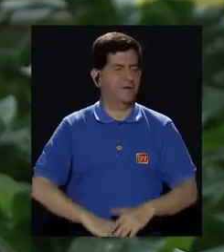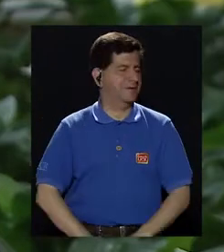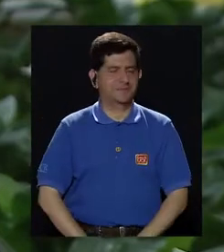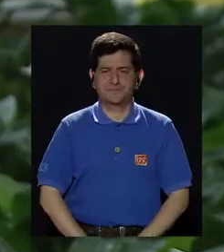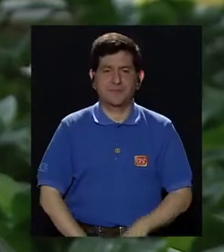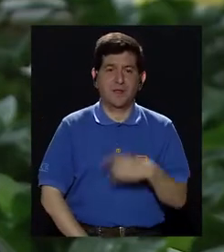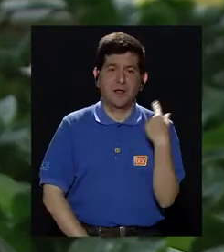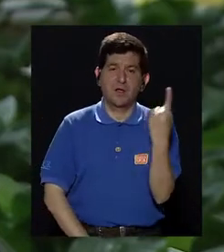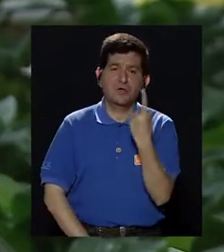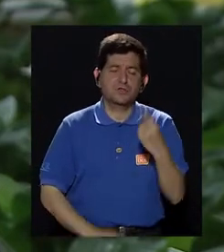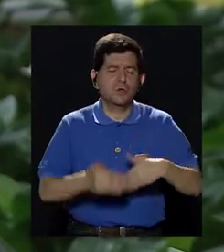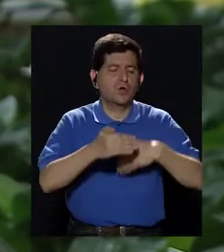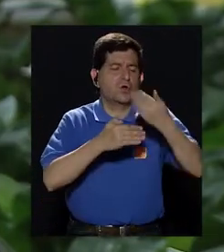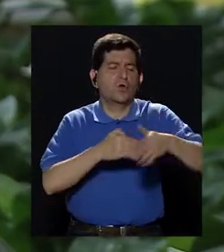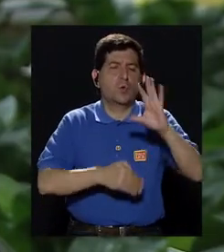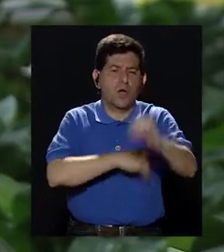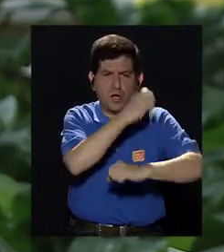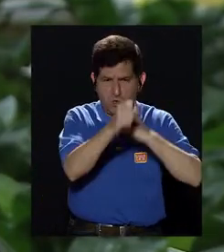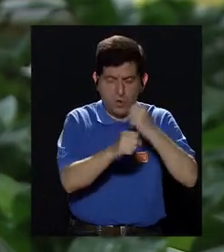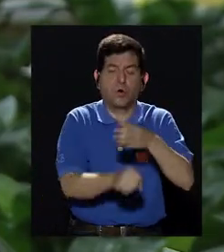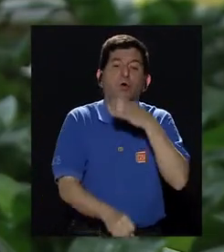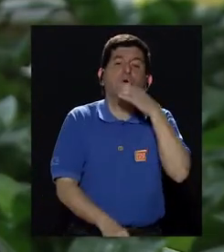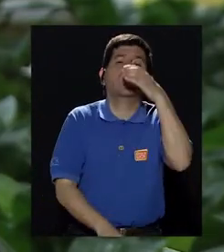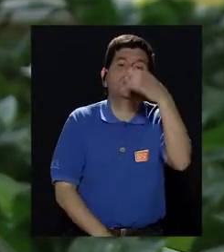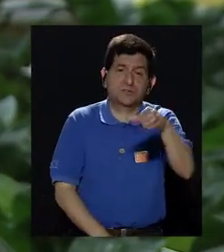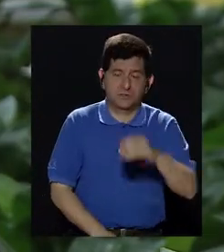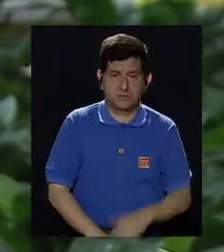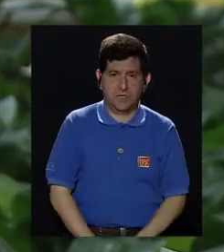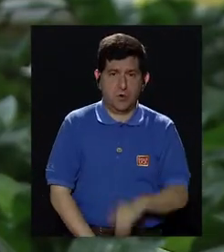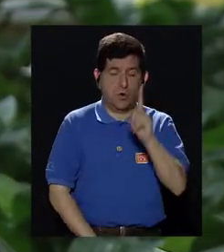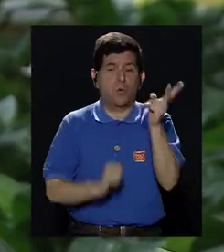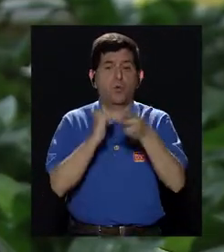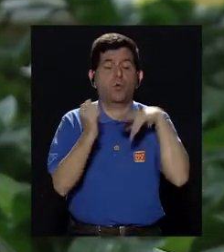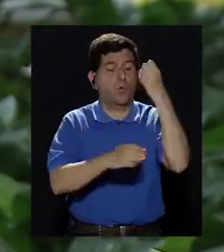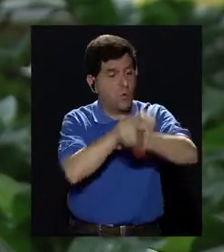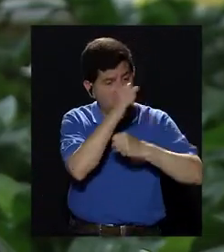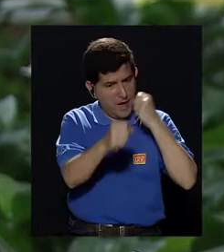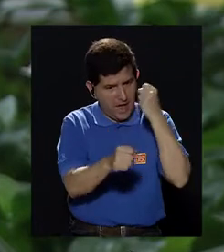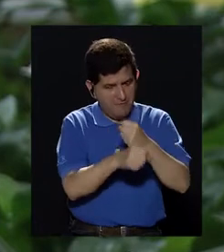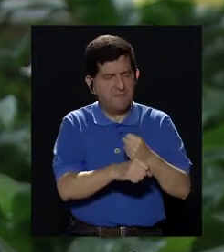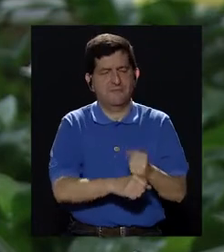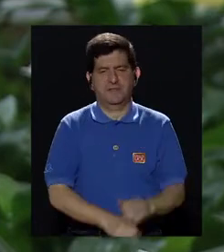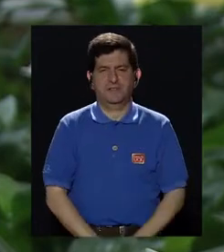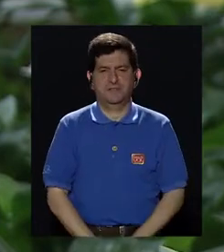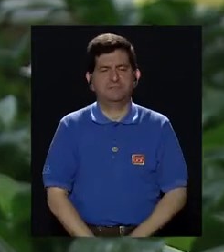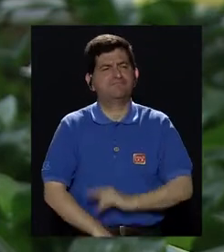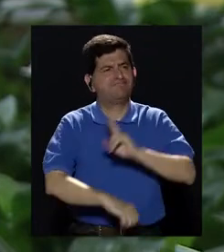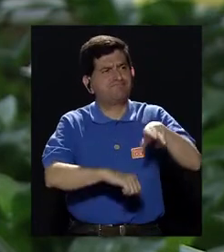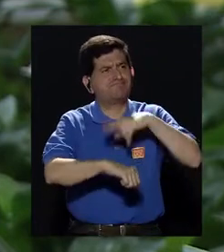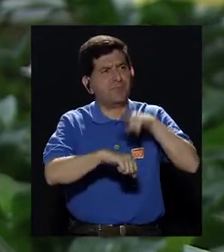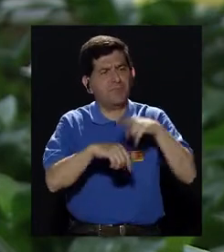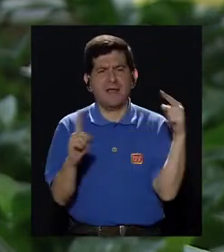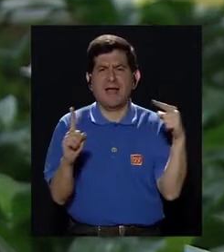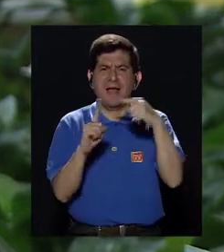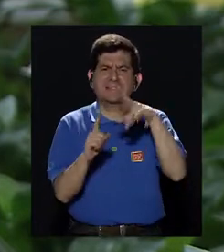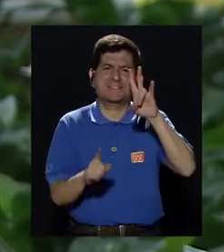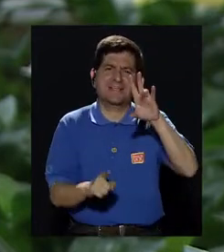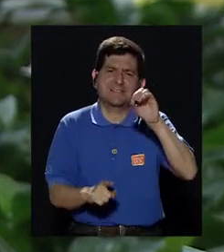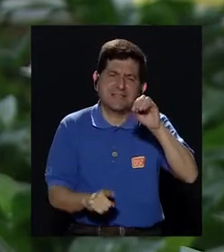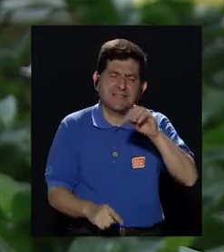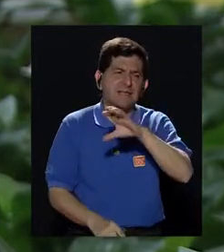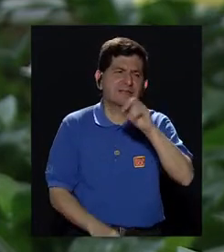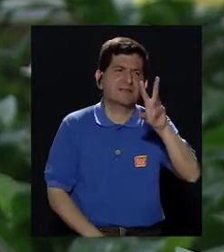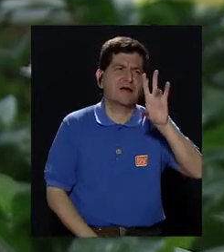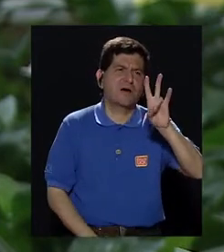solo sería a partir de los 50 años, la recomendación es una vez al año por lo menos, y generalmente hasta los 70,